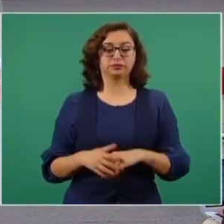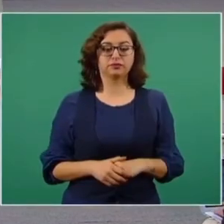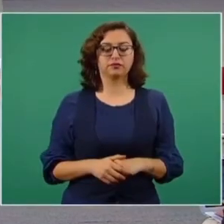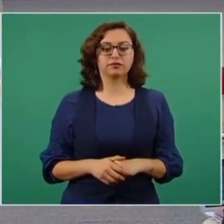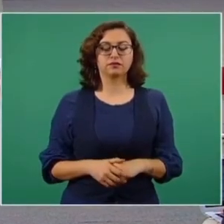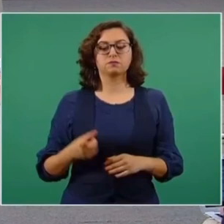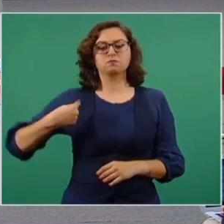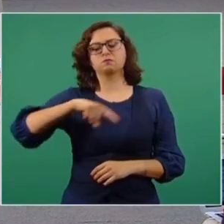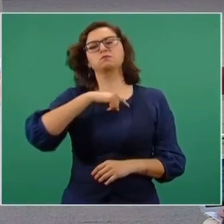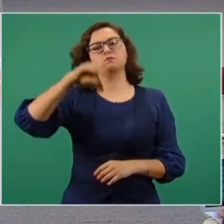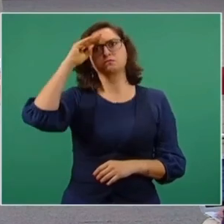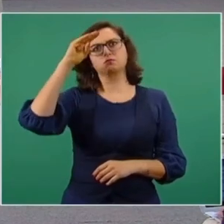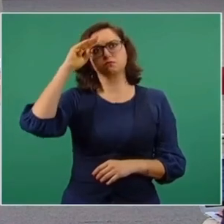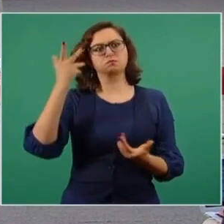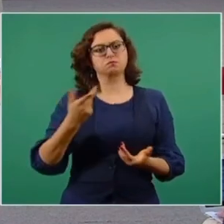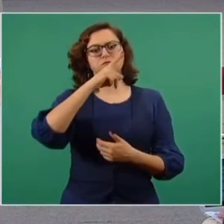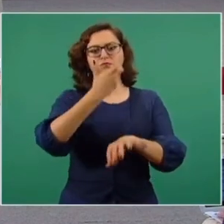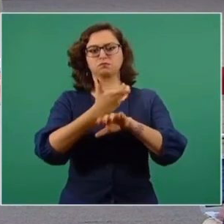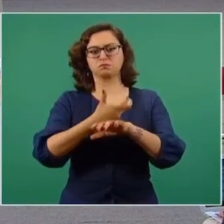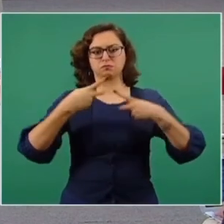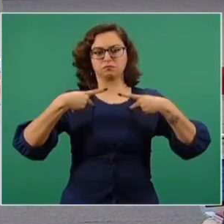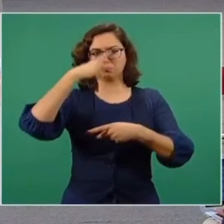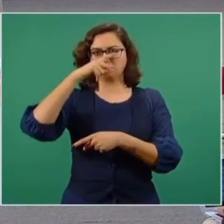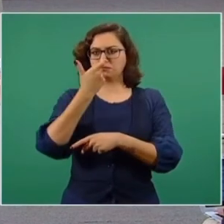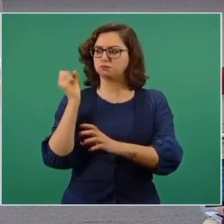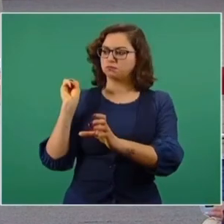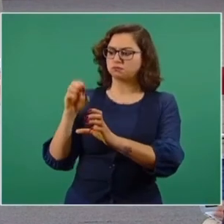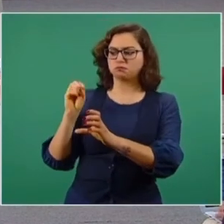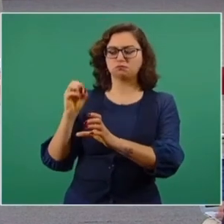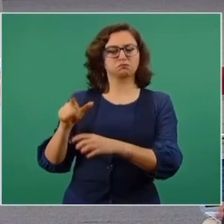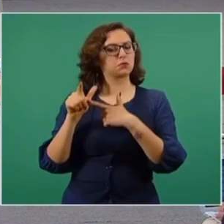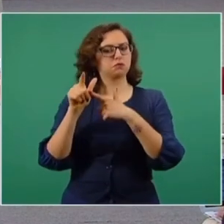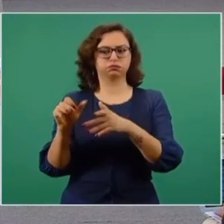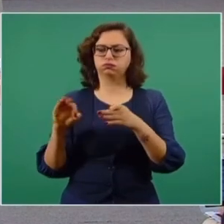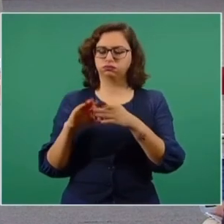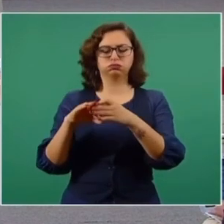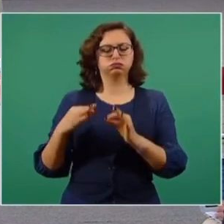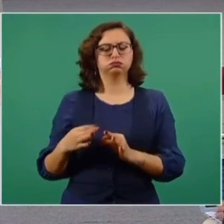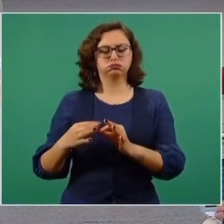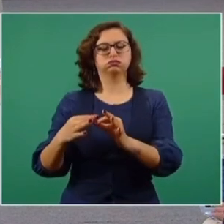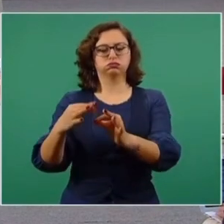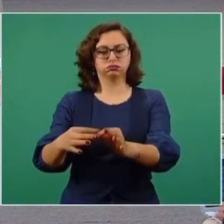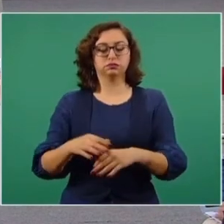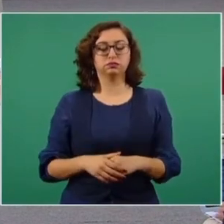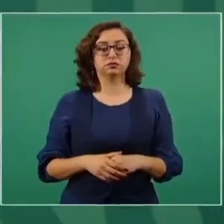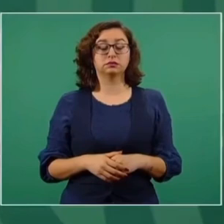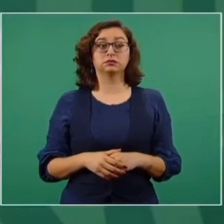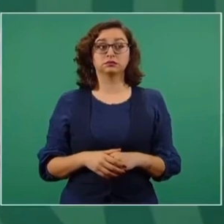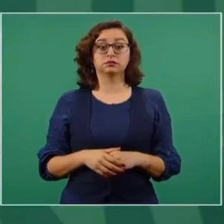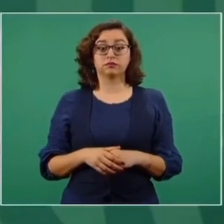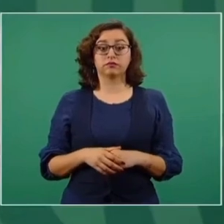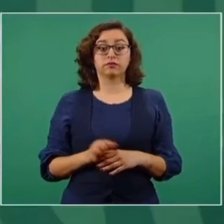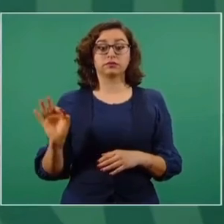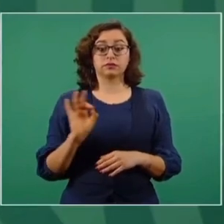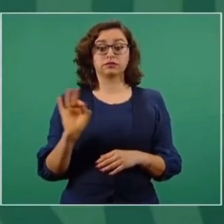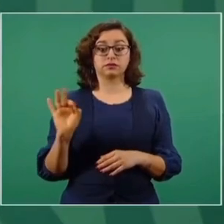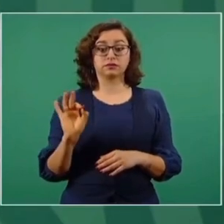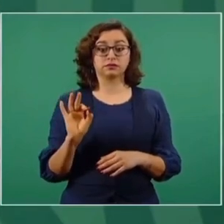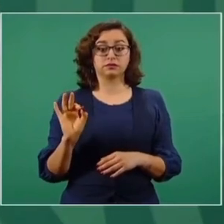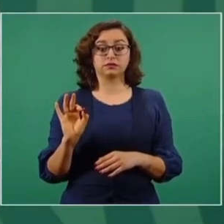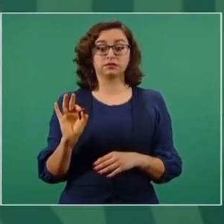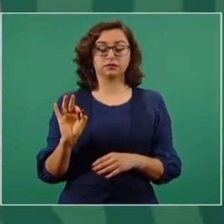pronósticos que tenemos sobre remesas es que van a continuar llegando las remesas. Es muy probable que